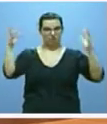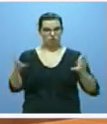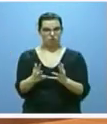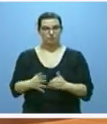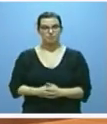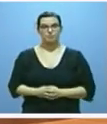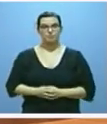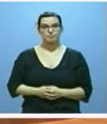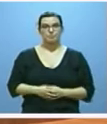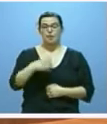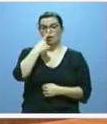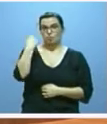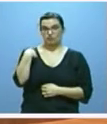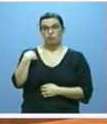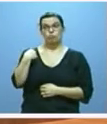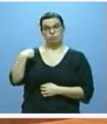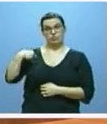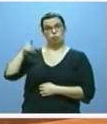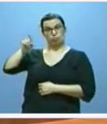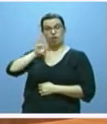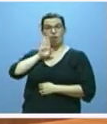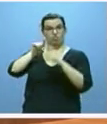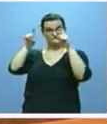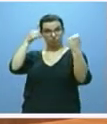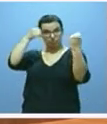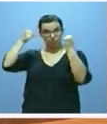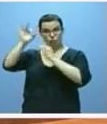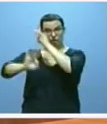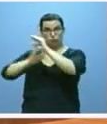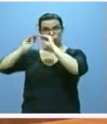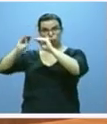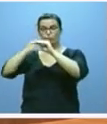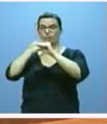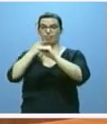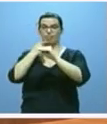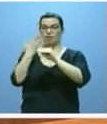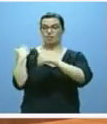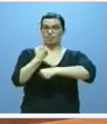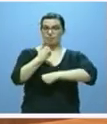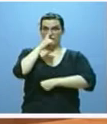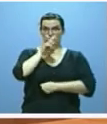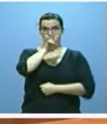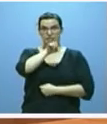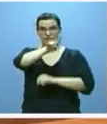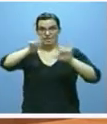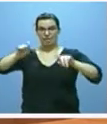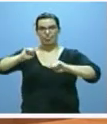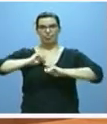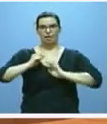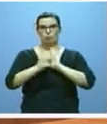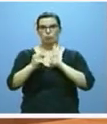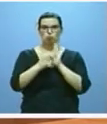2016, elaborado por esa organización y publicado en diciembre, otorgó a Castilla y León un sobresaliente en